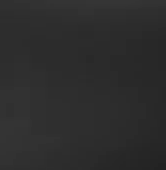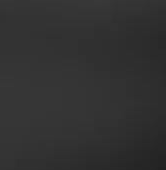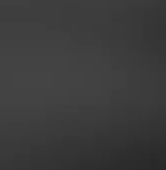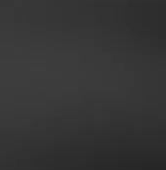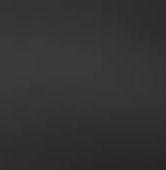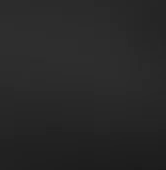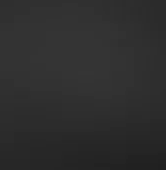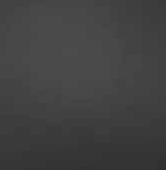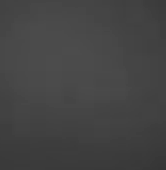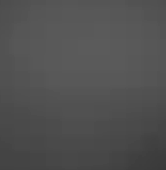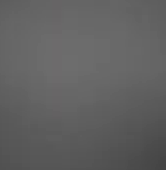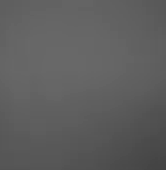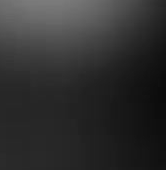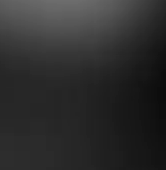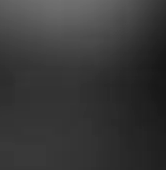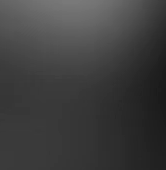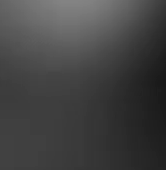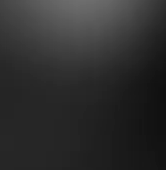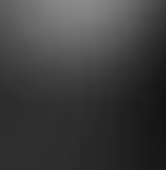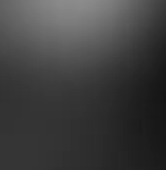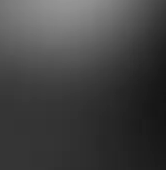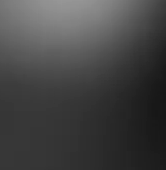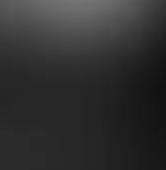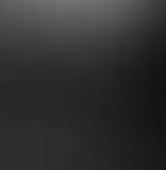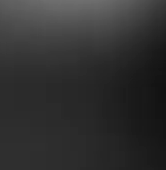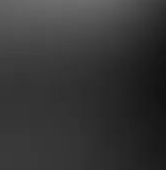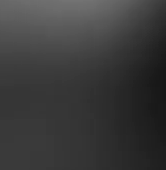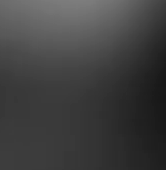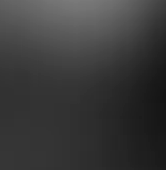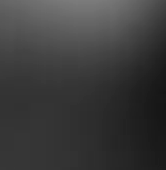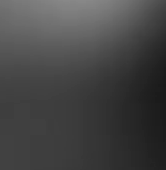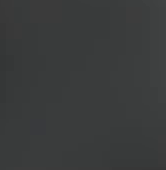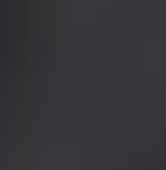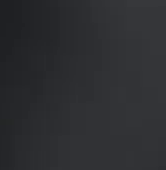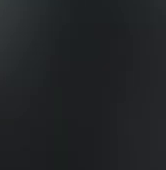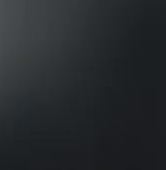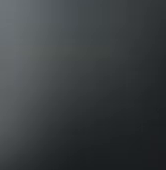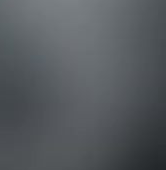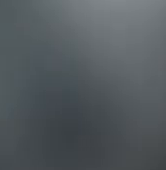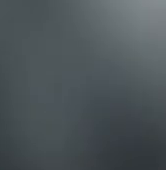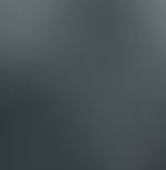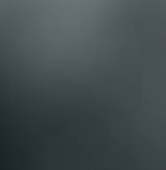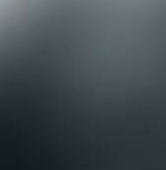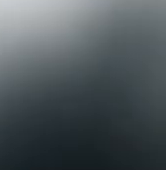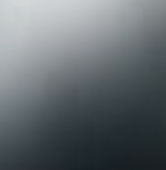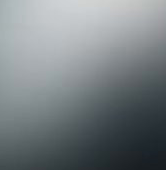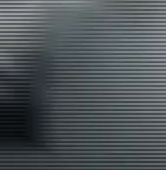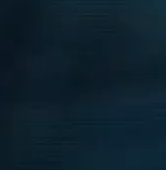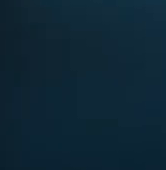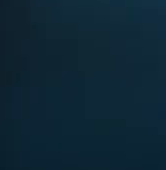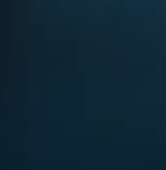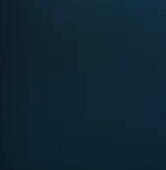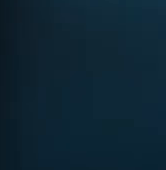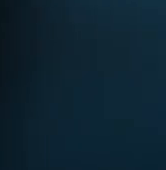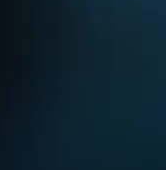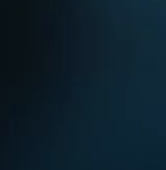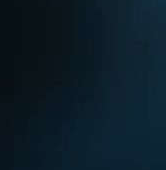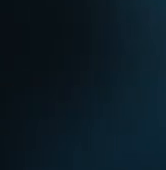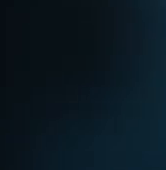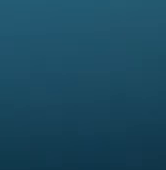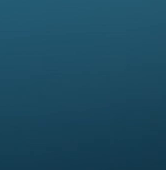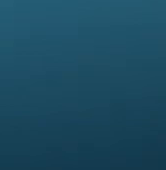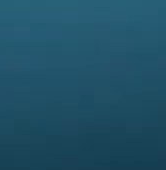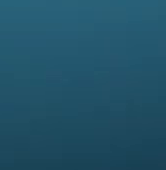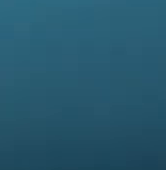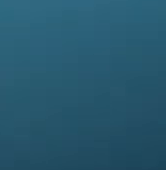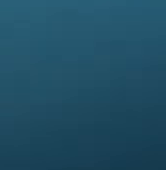que terminaran a unos 900 metros bajo el agua frente a la isla de Luzón al norte de Filipinas hundido por fuego